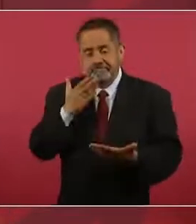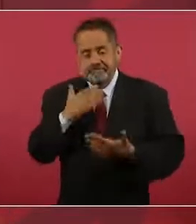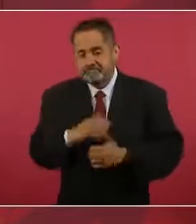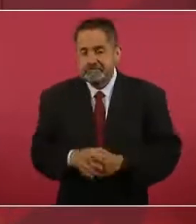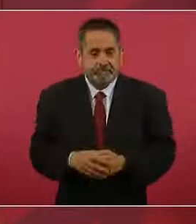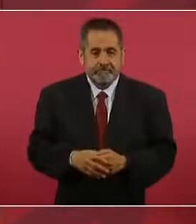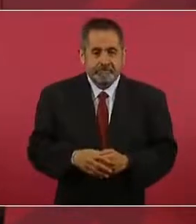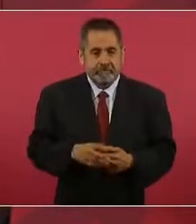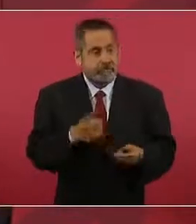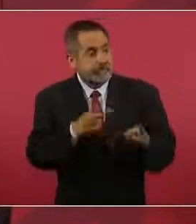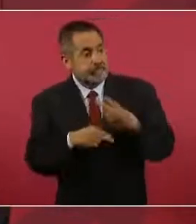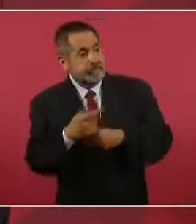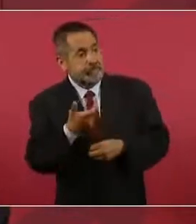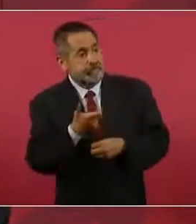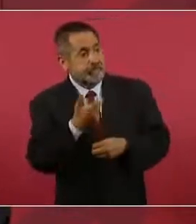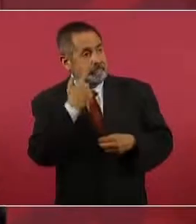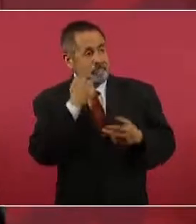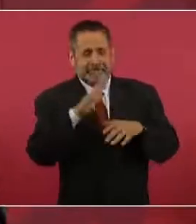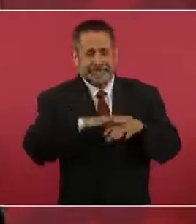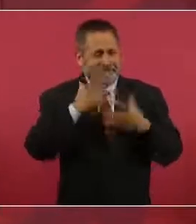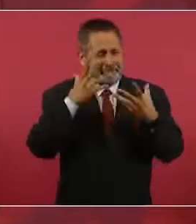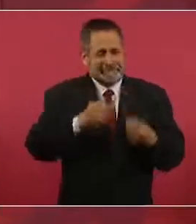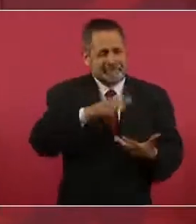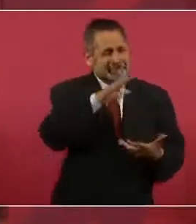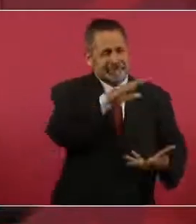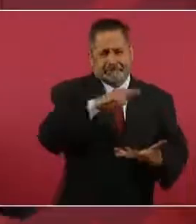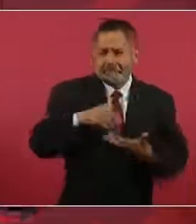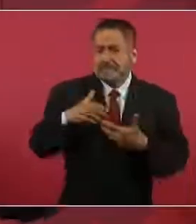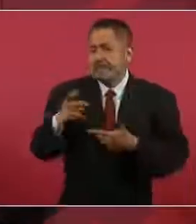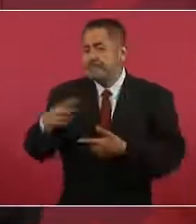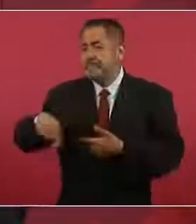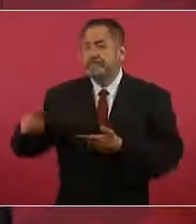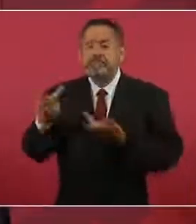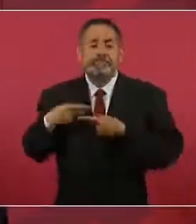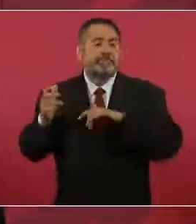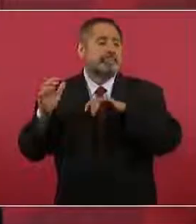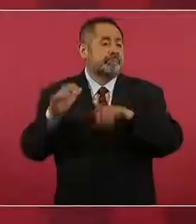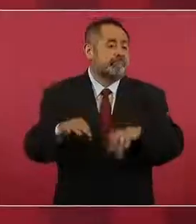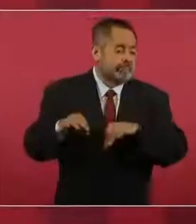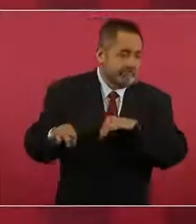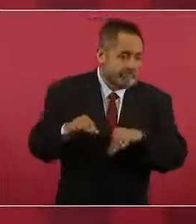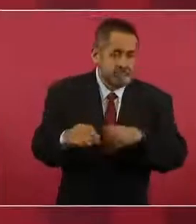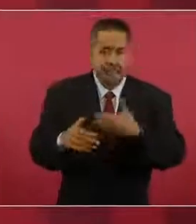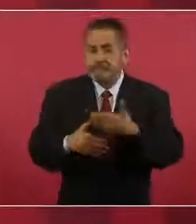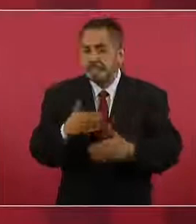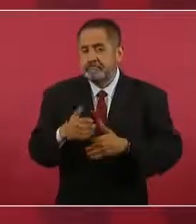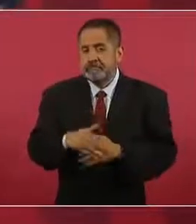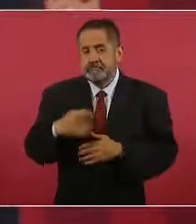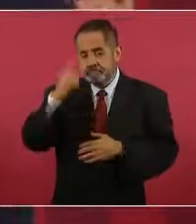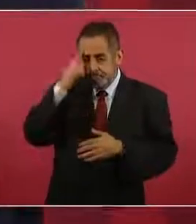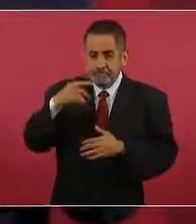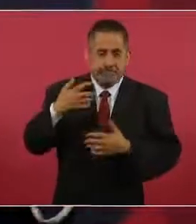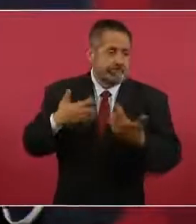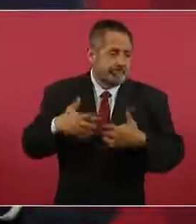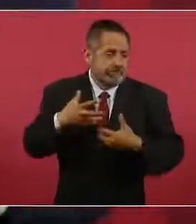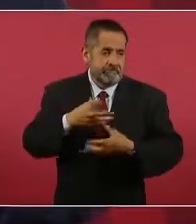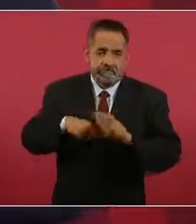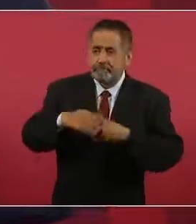viene el dinero a raudales, va a haber empleos, va a haber producción,